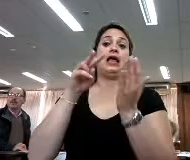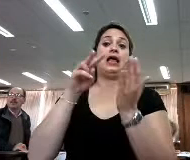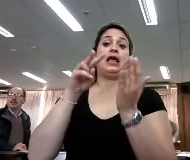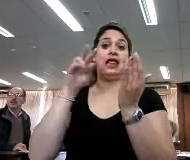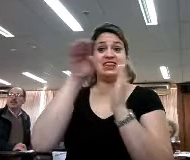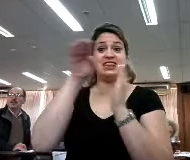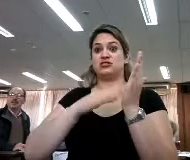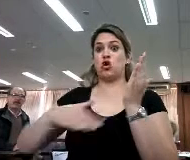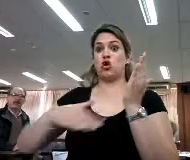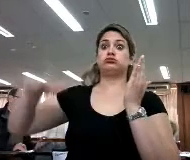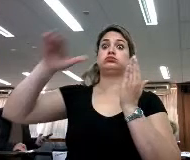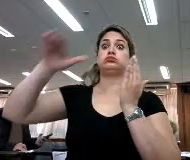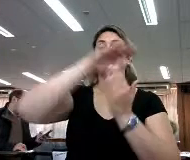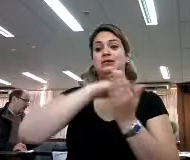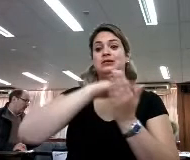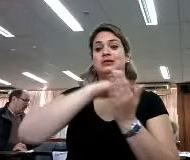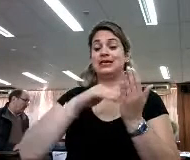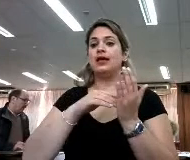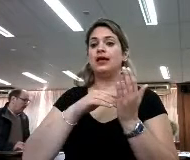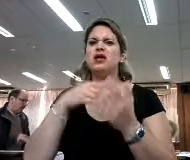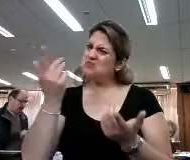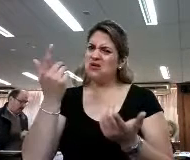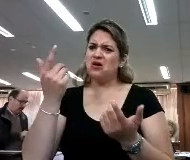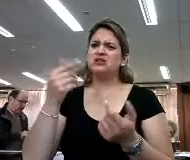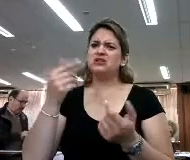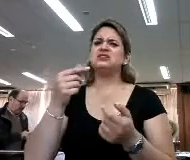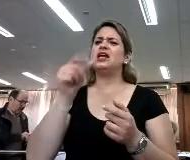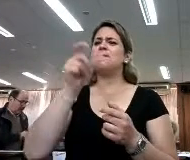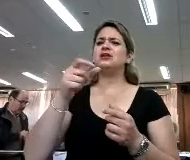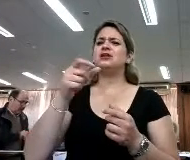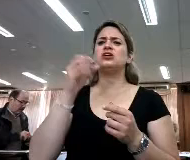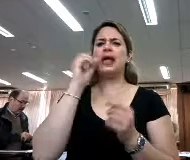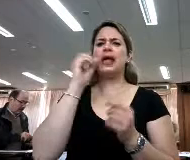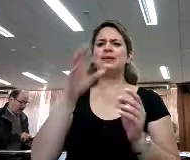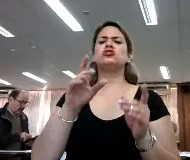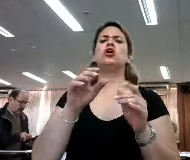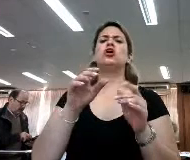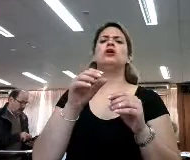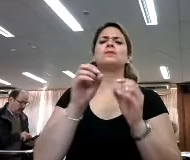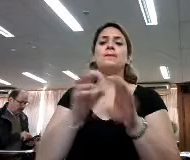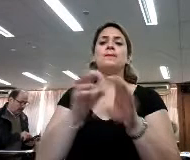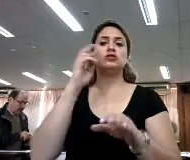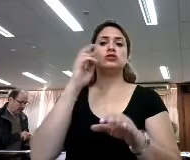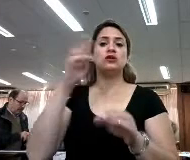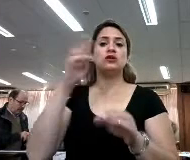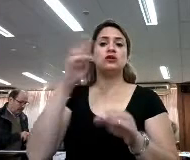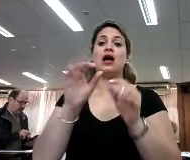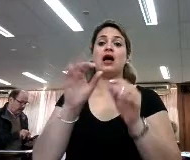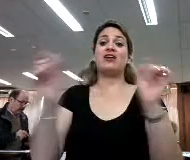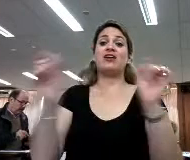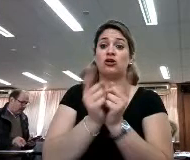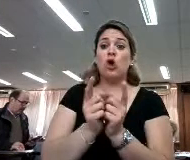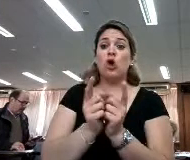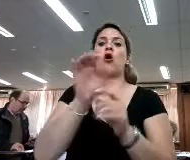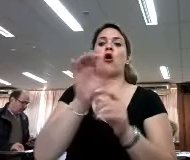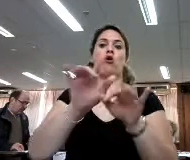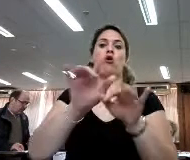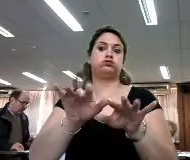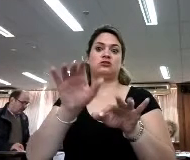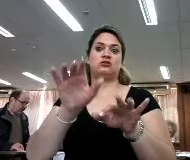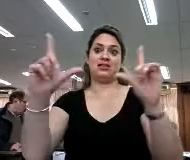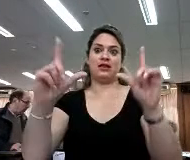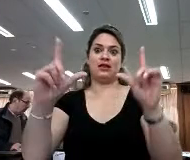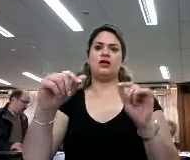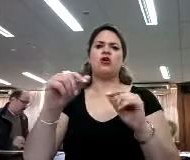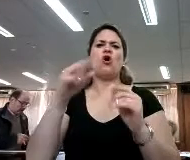algún estudio si hay alguna forma inversa si alguien que empezó con una lectura digital o con frases cortas después pueda leer literatura del siglo